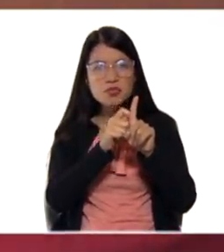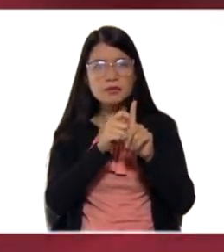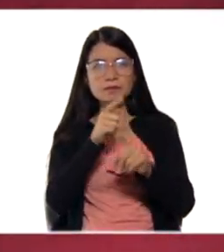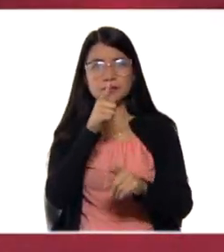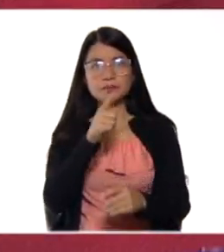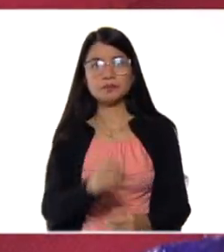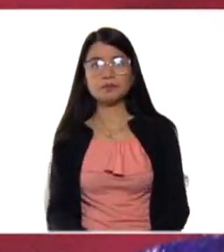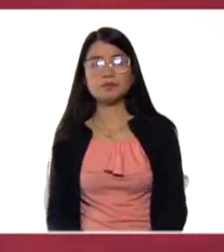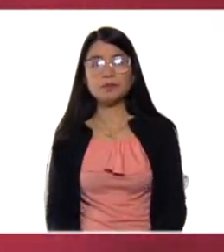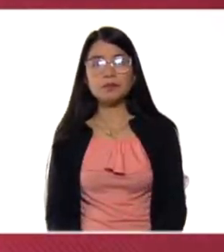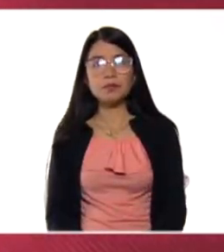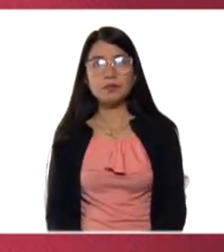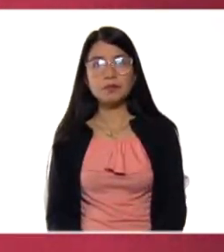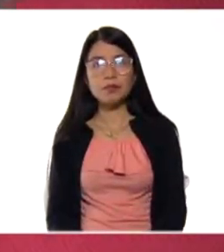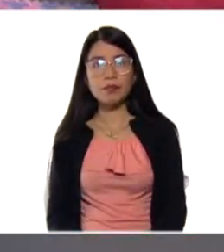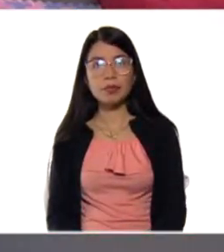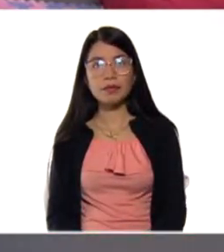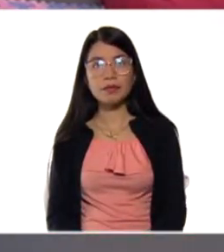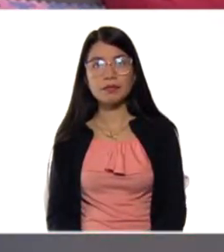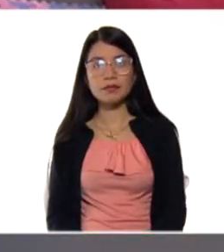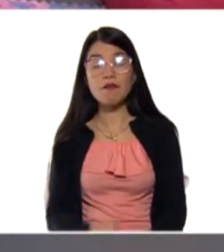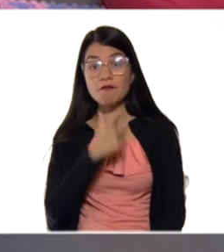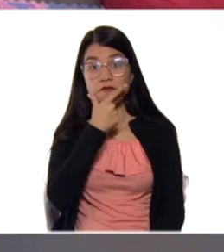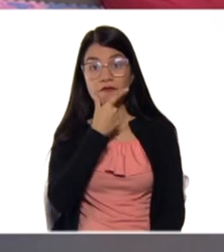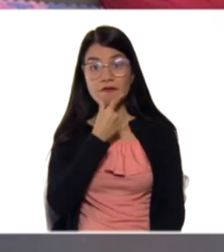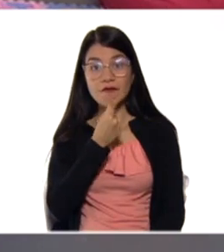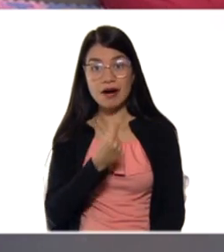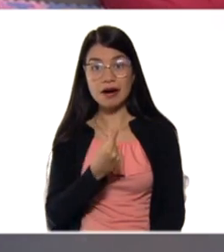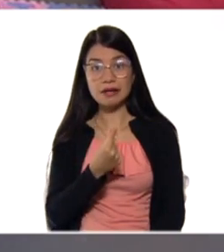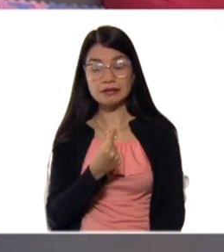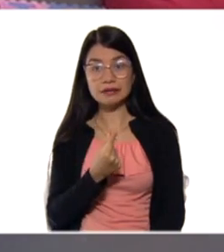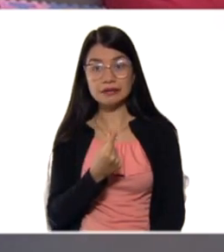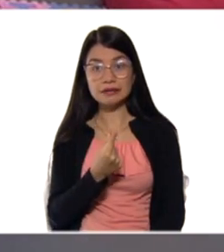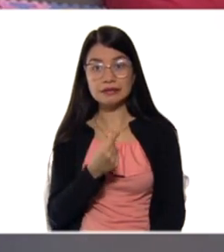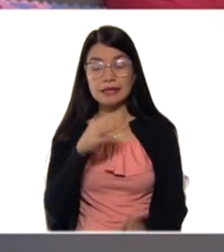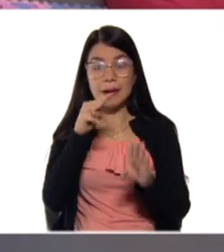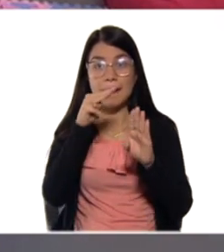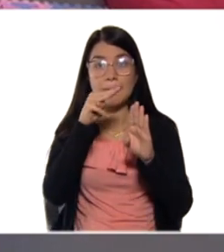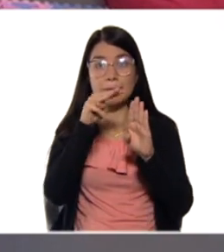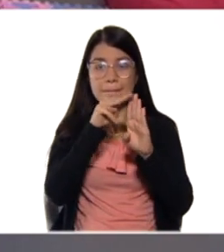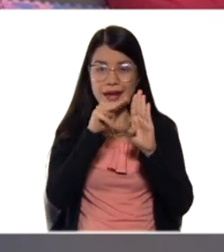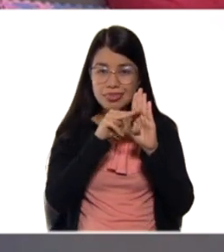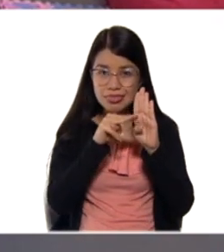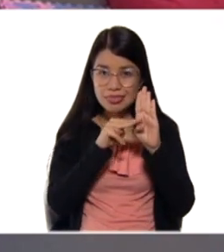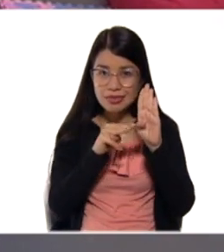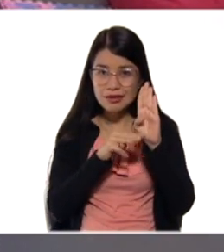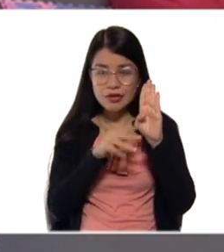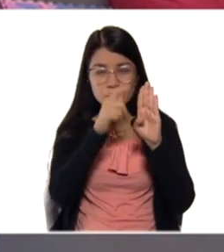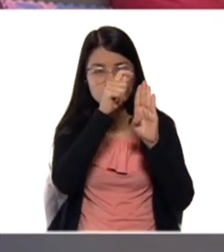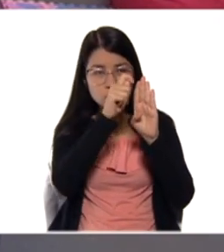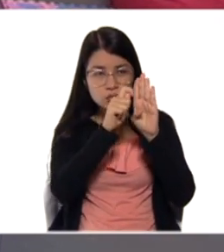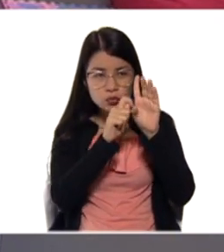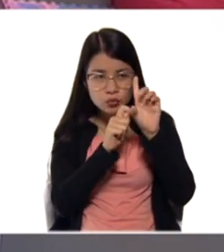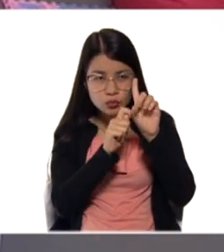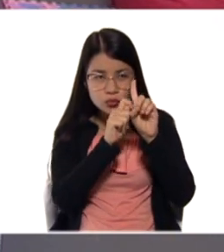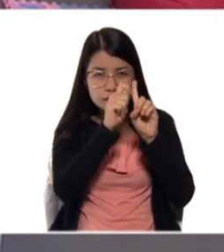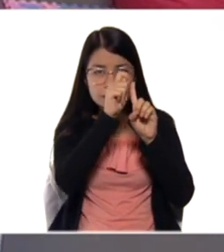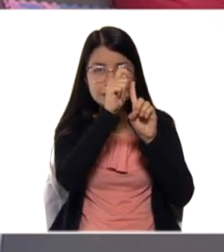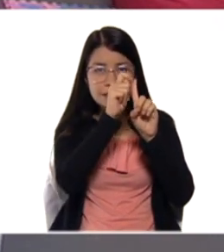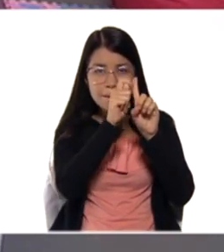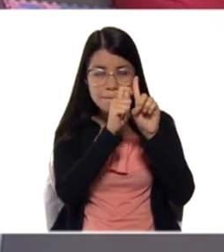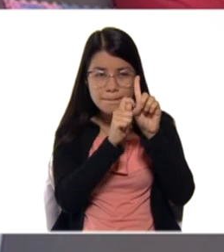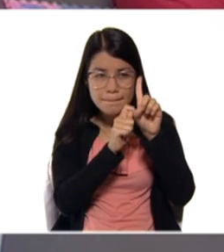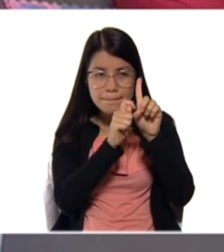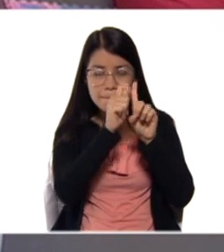lo tenemos en un recipiente y es más fácil medirlo. Entonces, ahí vemos cómo va descendiendo la temperatura.